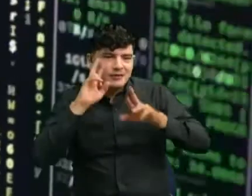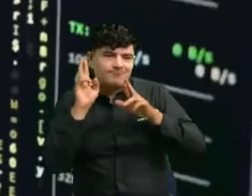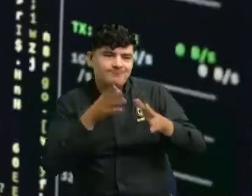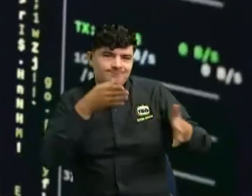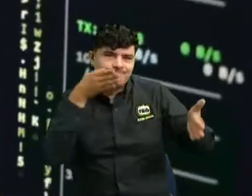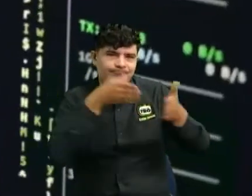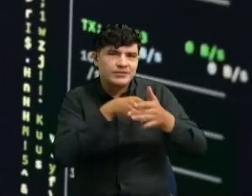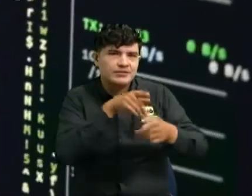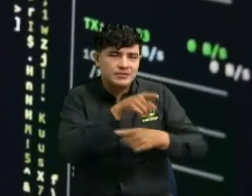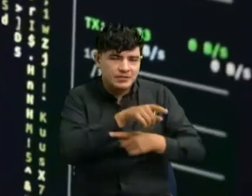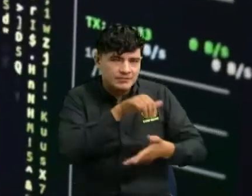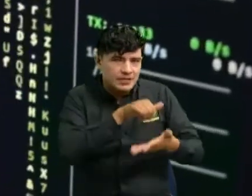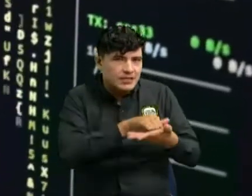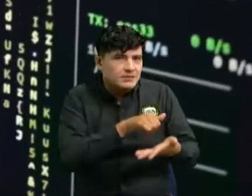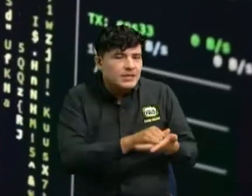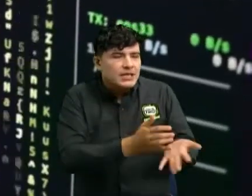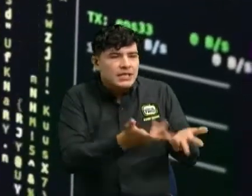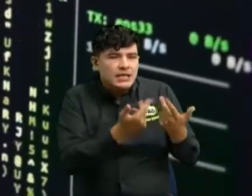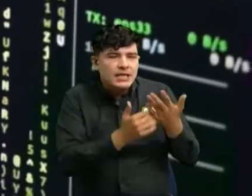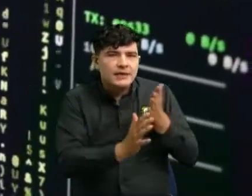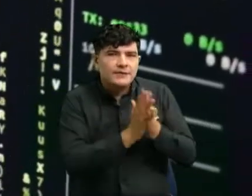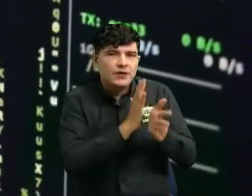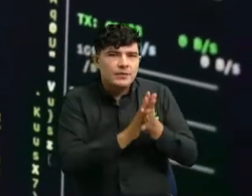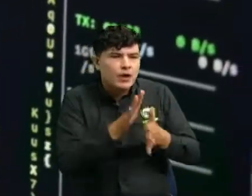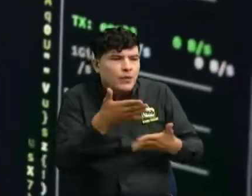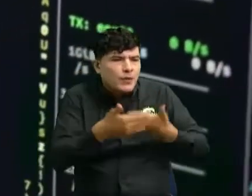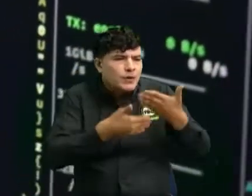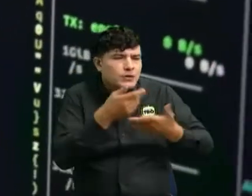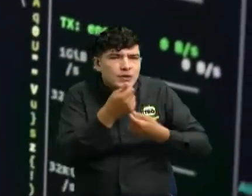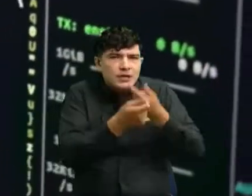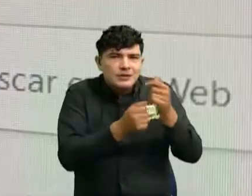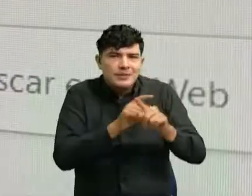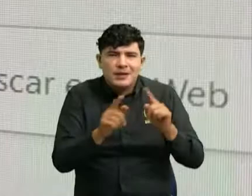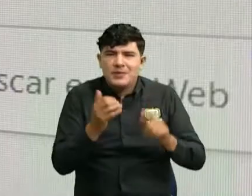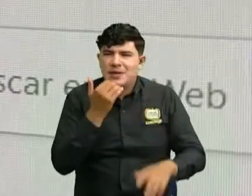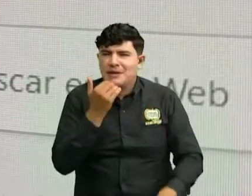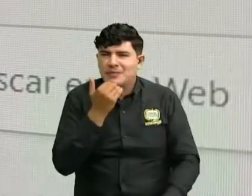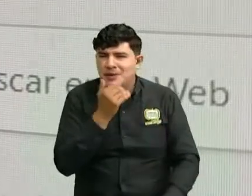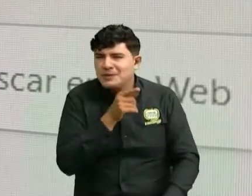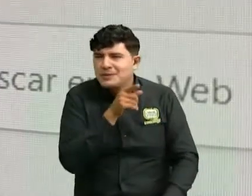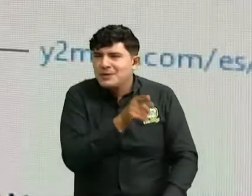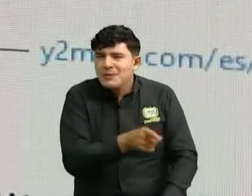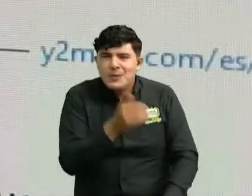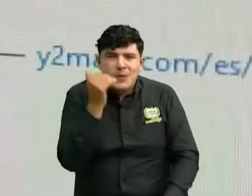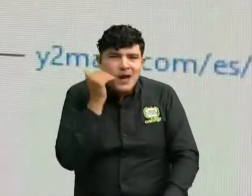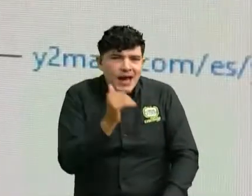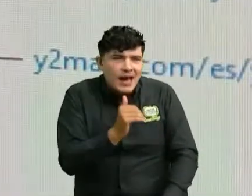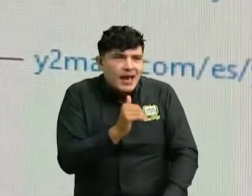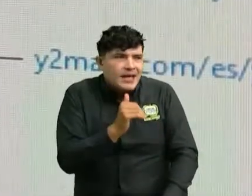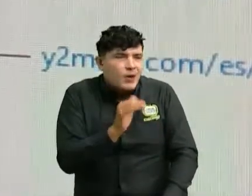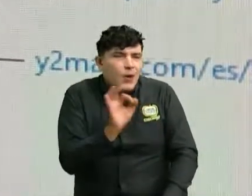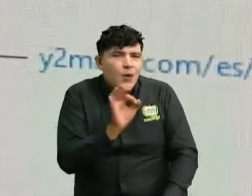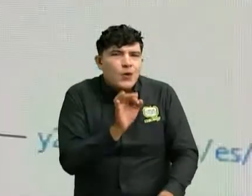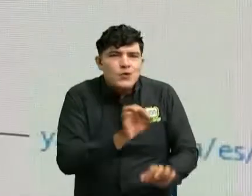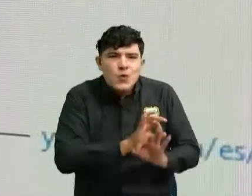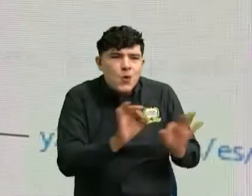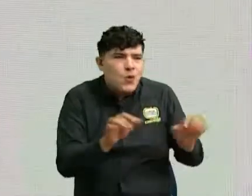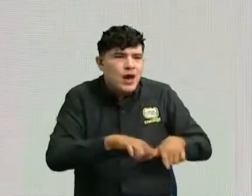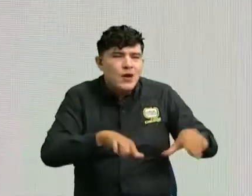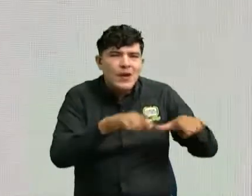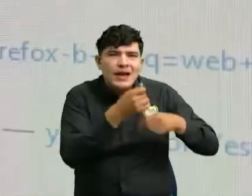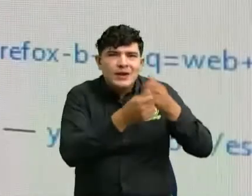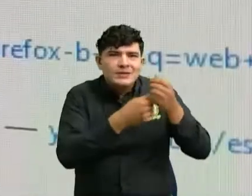le informe cómo va el negocio pero si nunca existió el negocio pues lo primero que se va a necesitar es